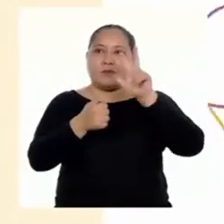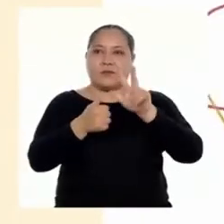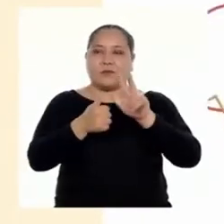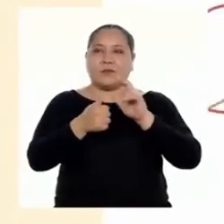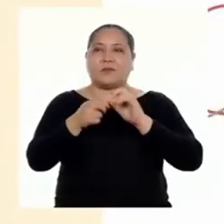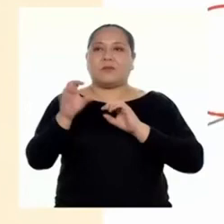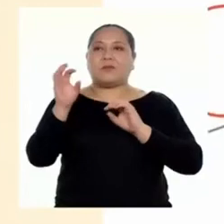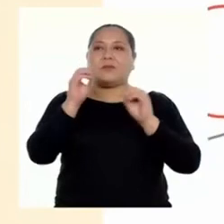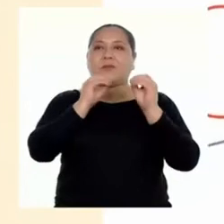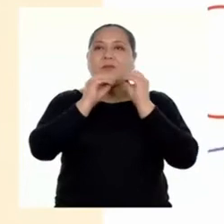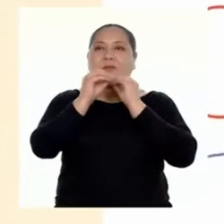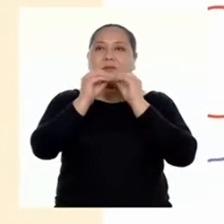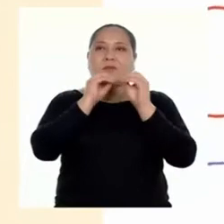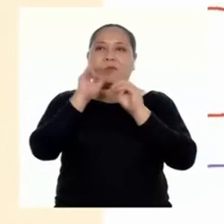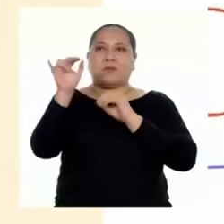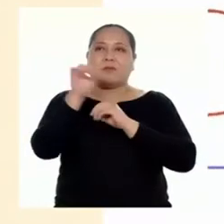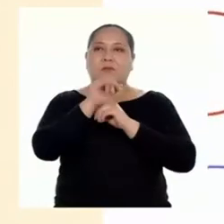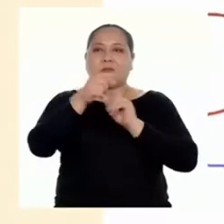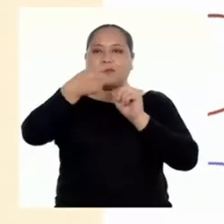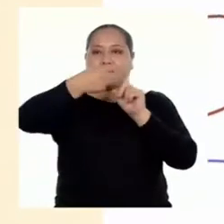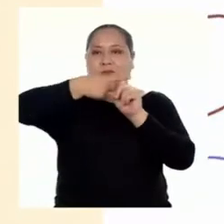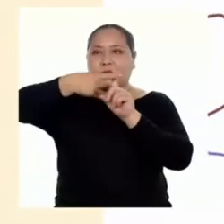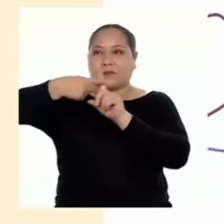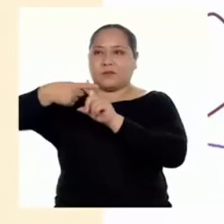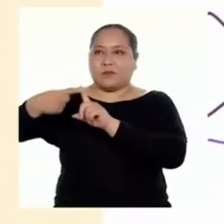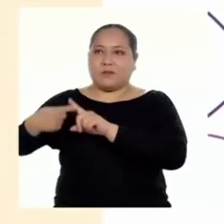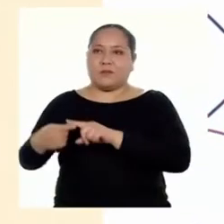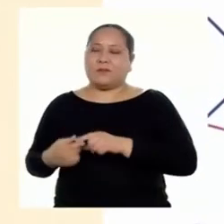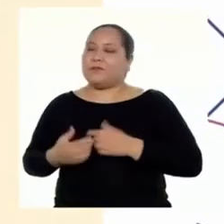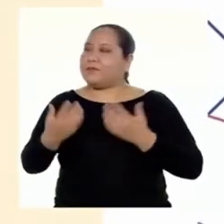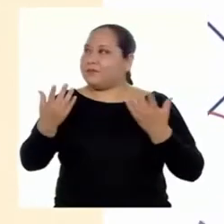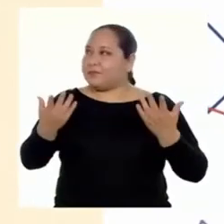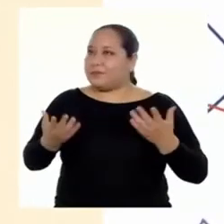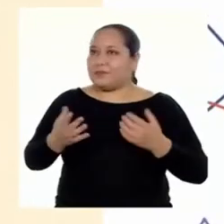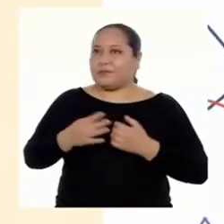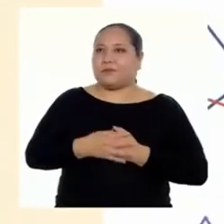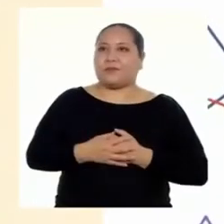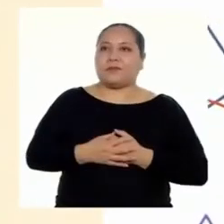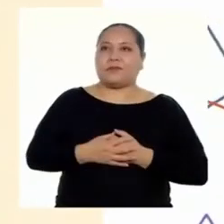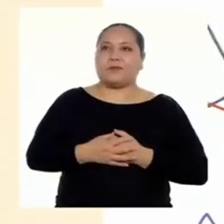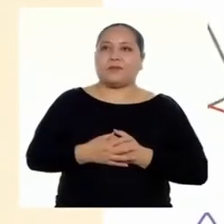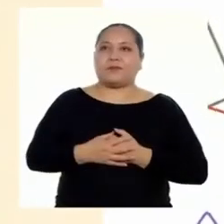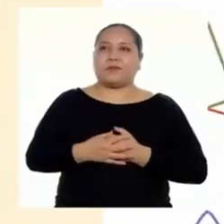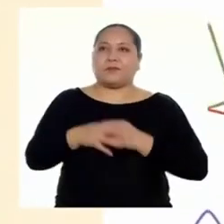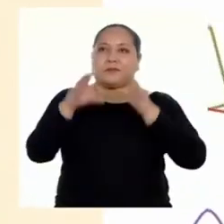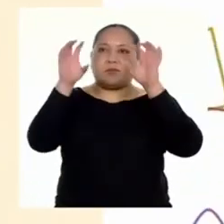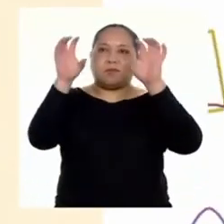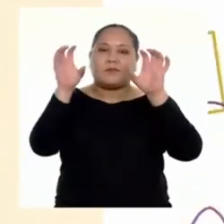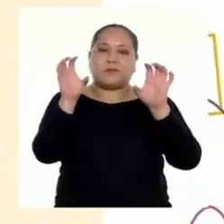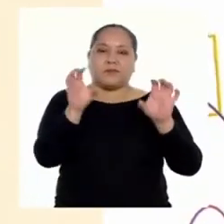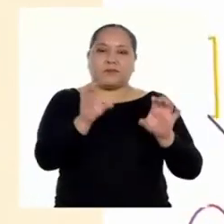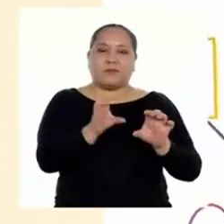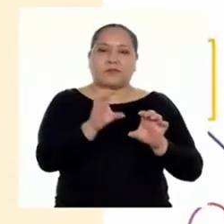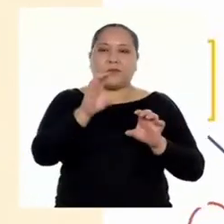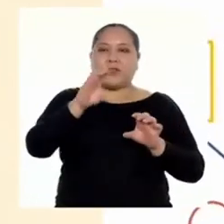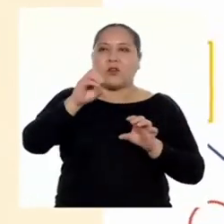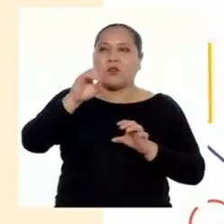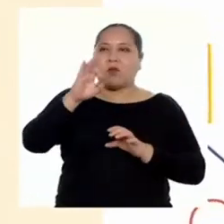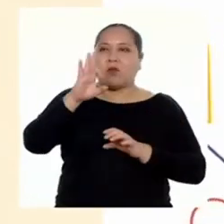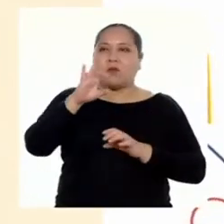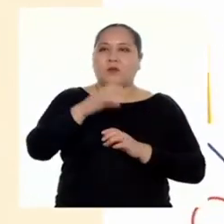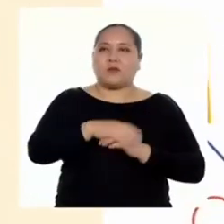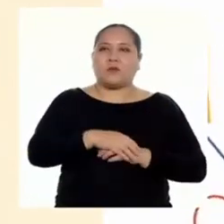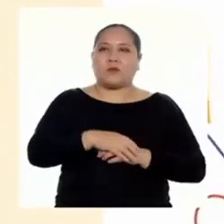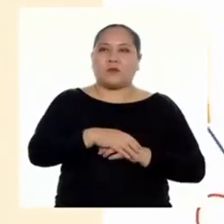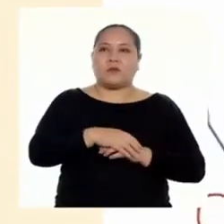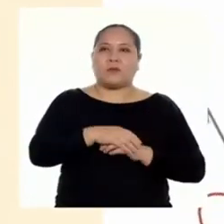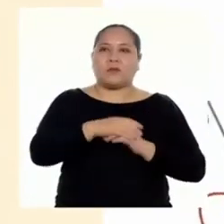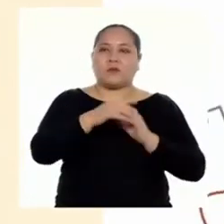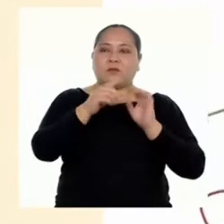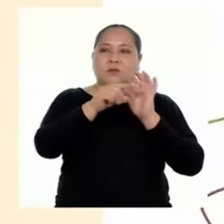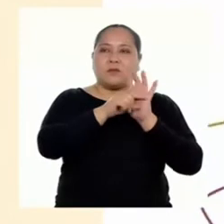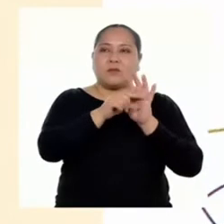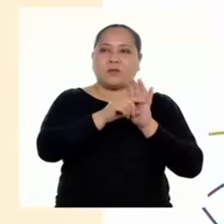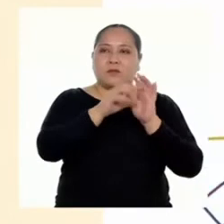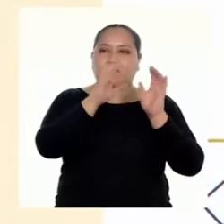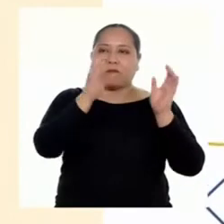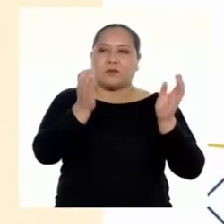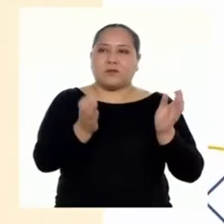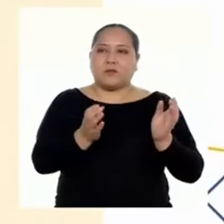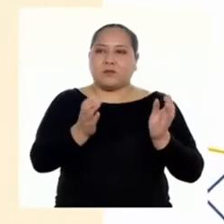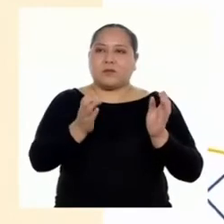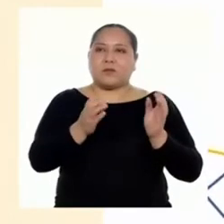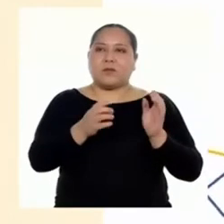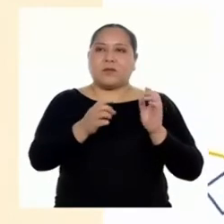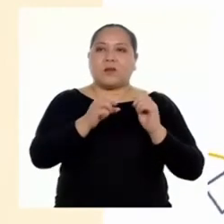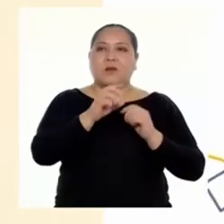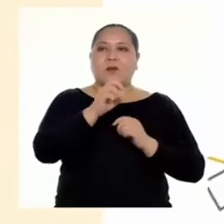resolvemos igual que la suma. Entonces, restamos los coeficientes y nos quedamos con el mismo exponente. Eso